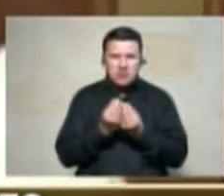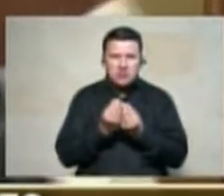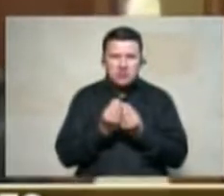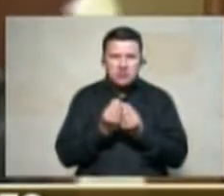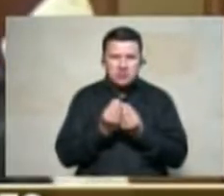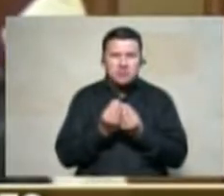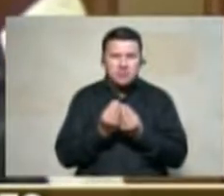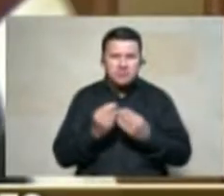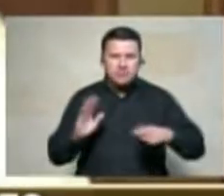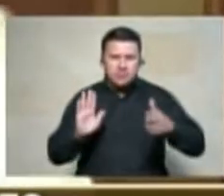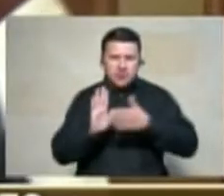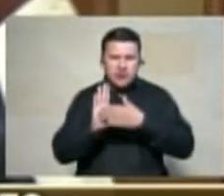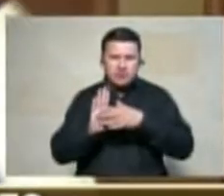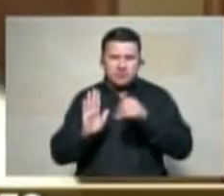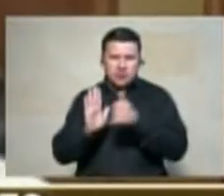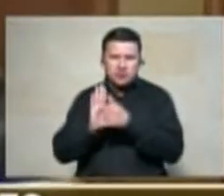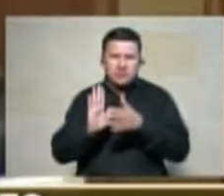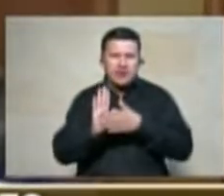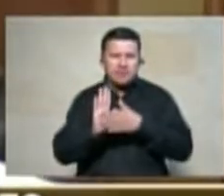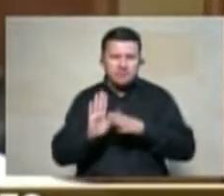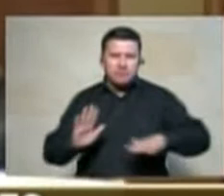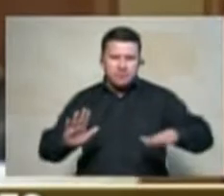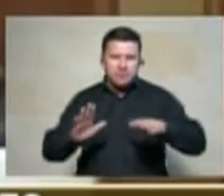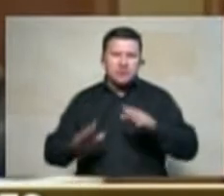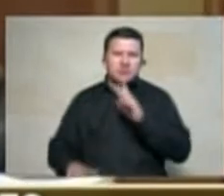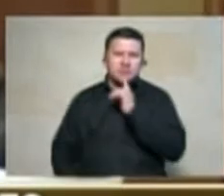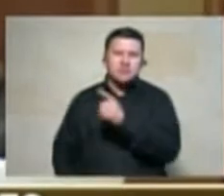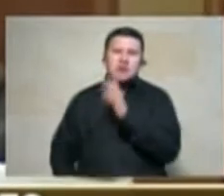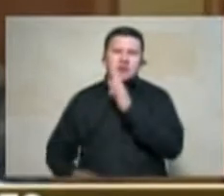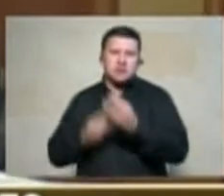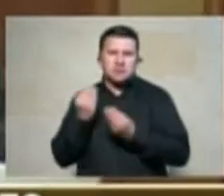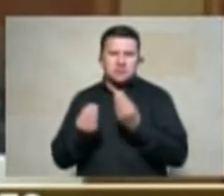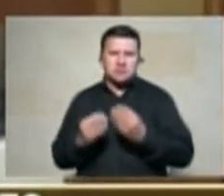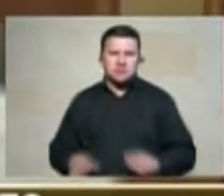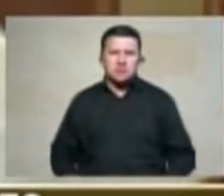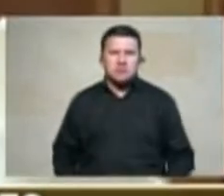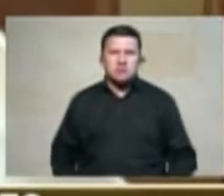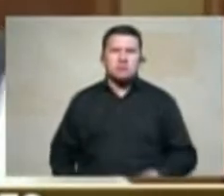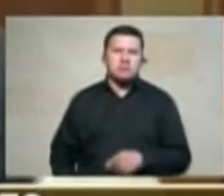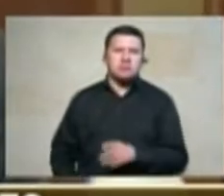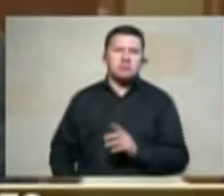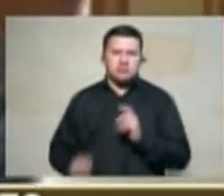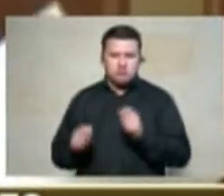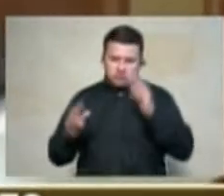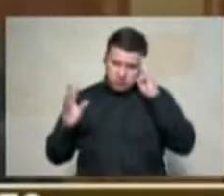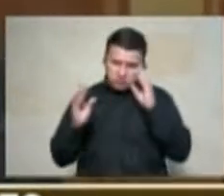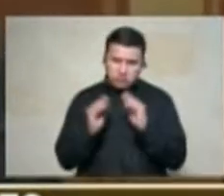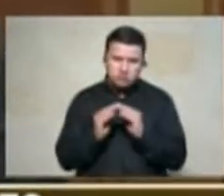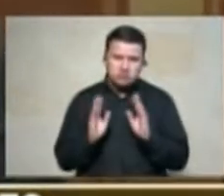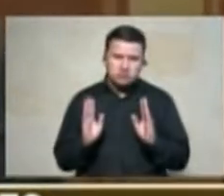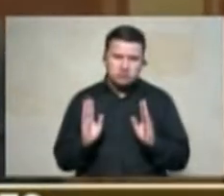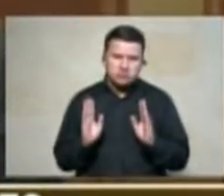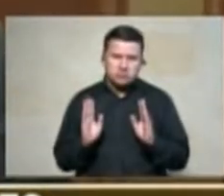lo que tenemos que hacer es ponernos en posiciones positivas